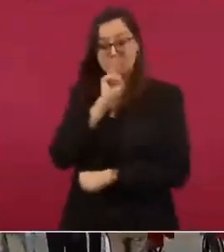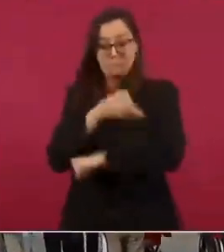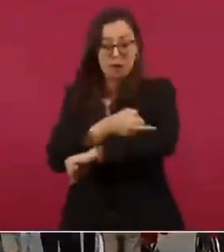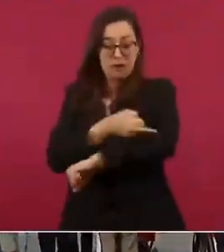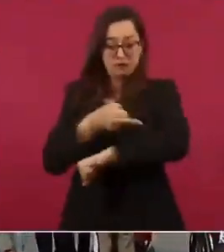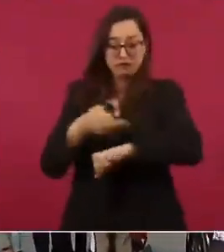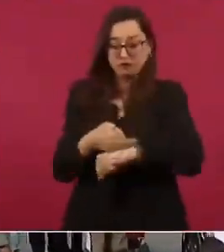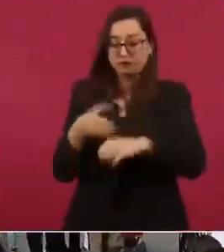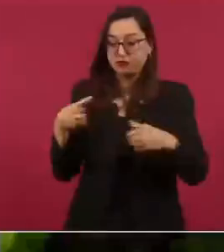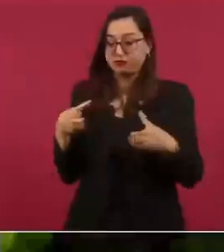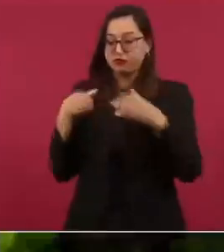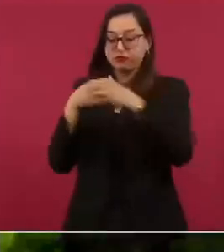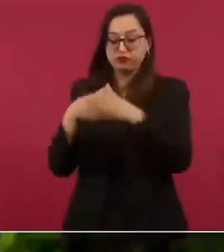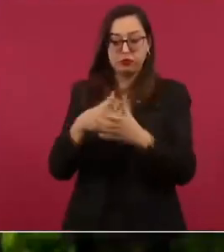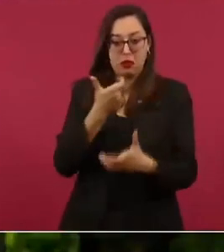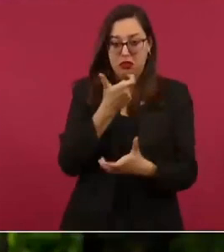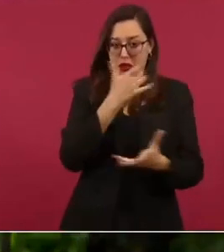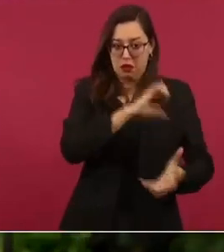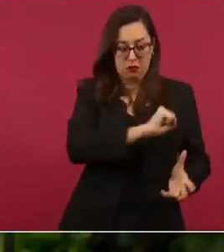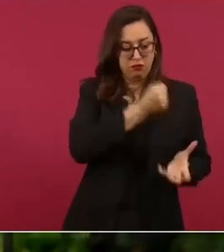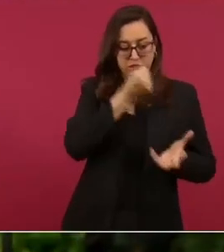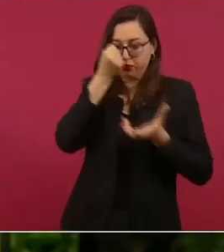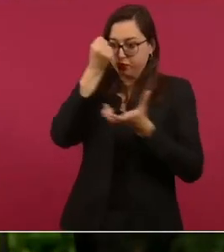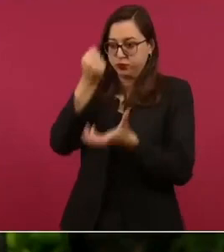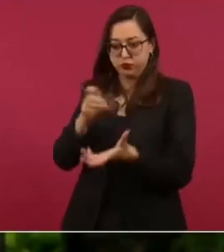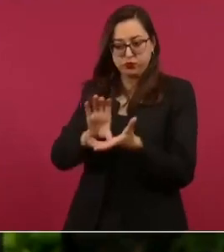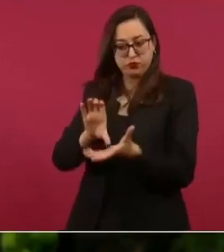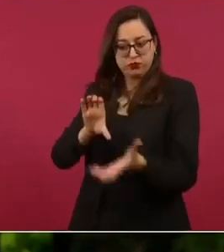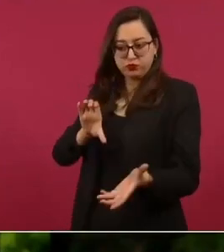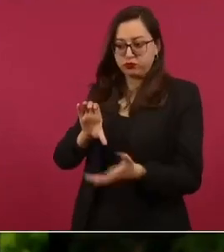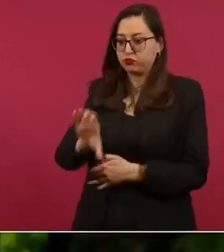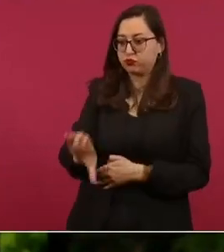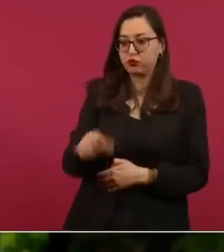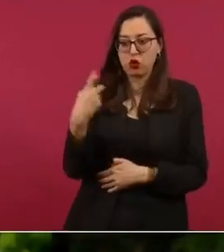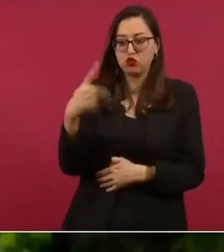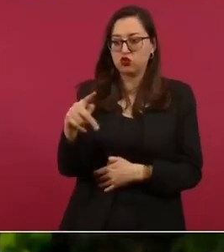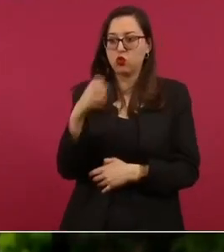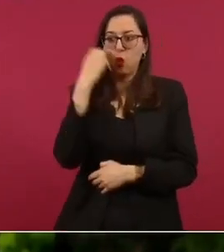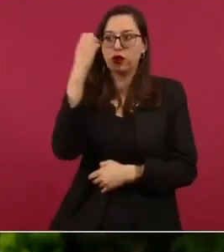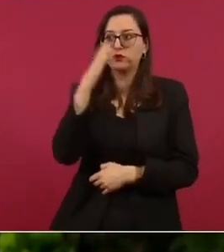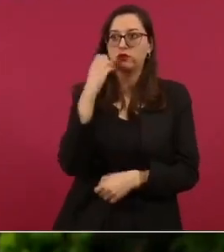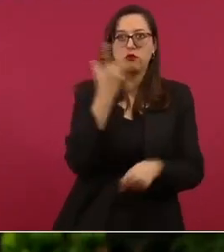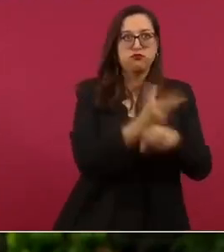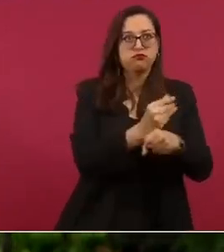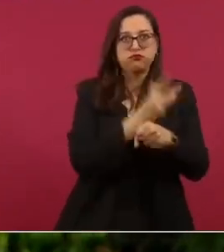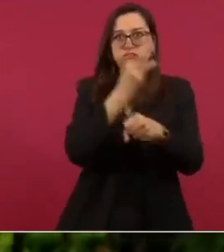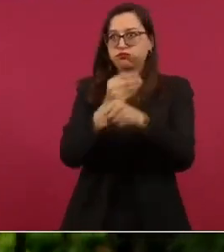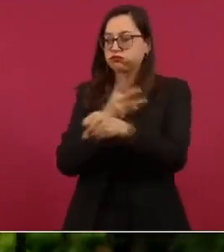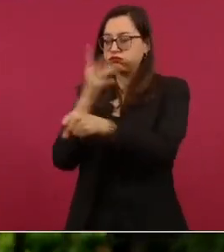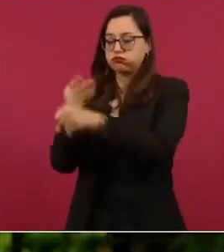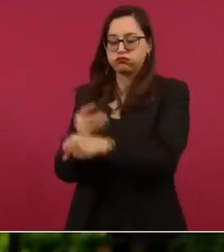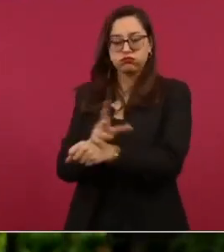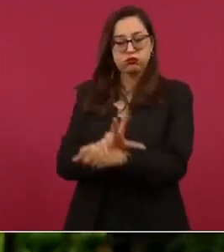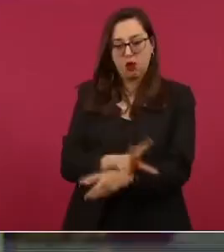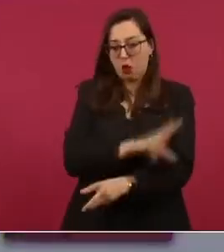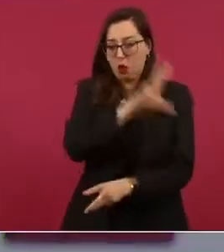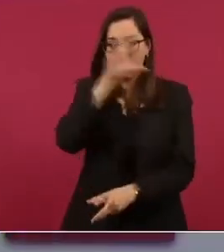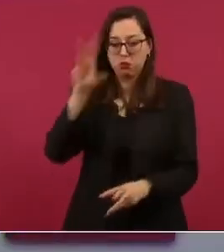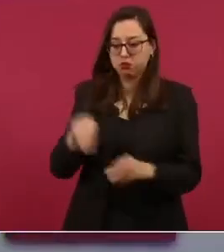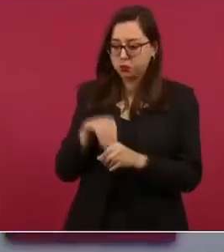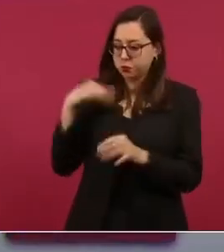familia han recibido su presupuesto para el mantenimiento y la rehabilitación de los planteles educativos